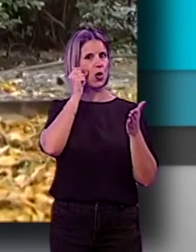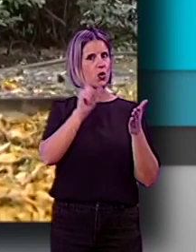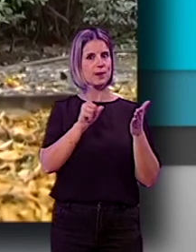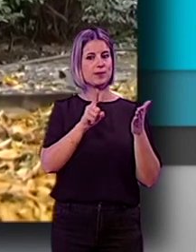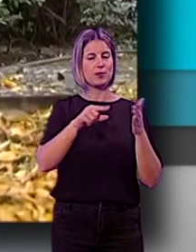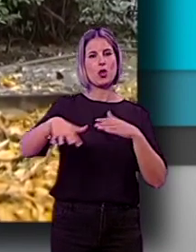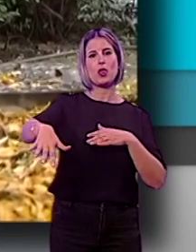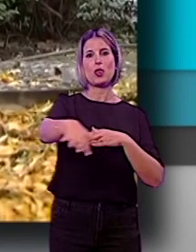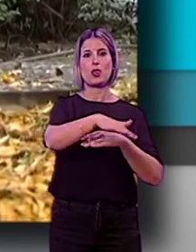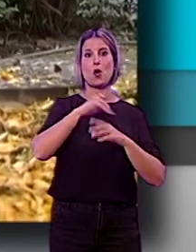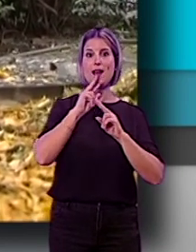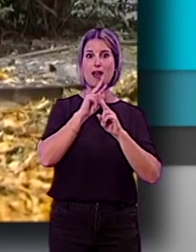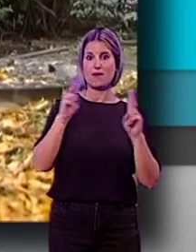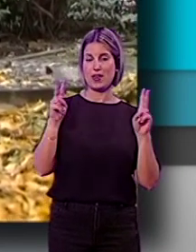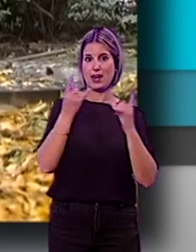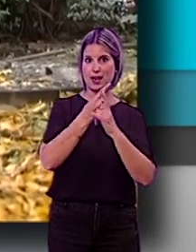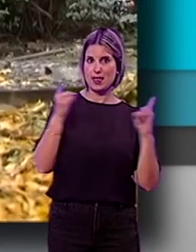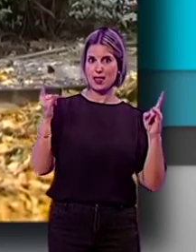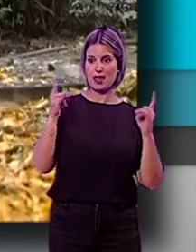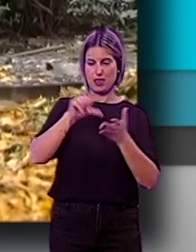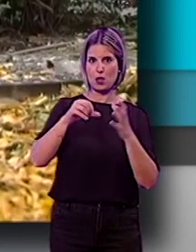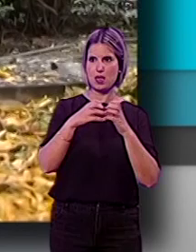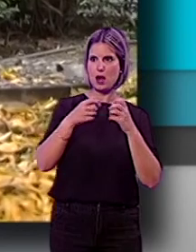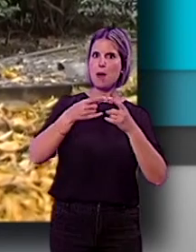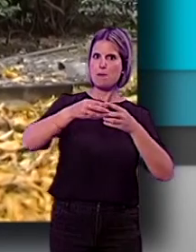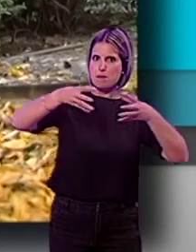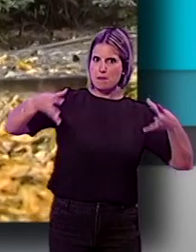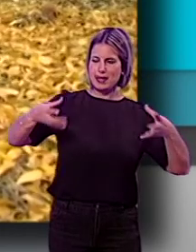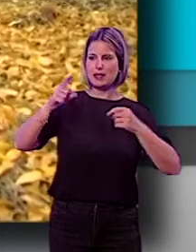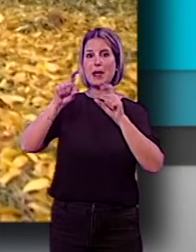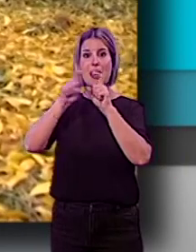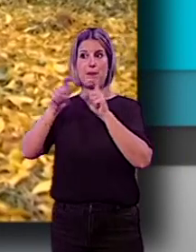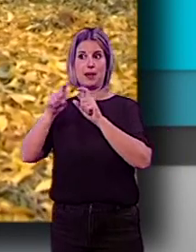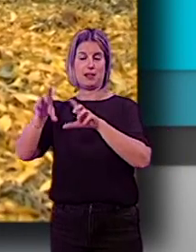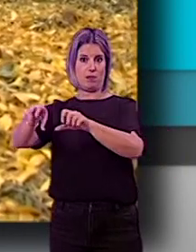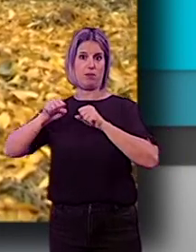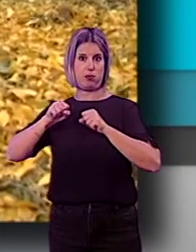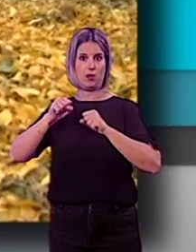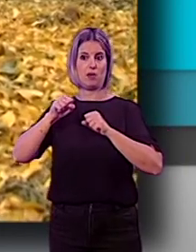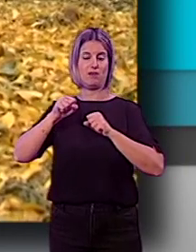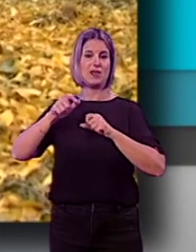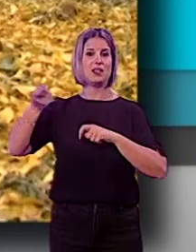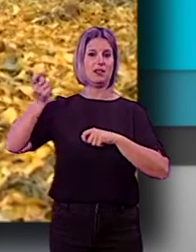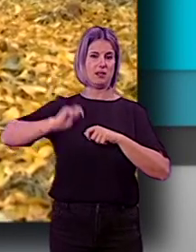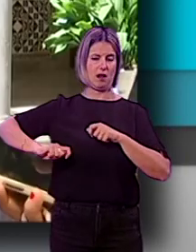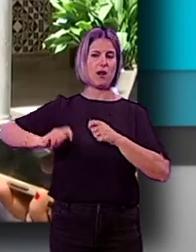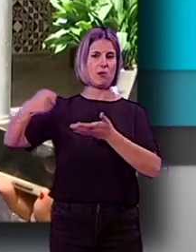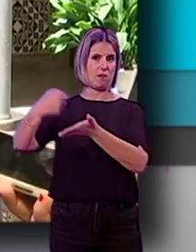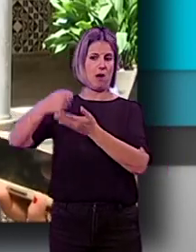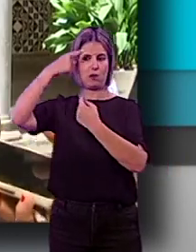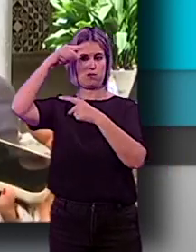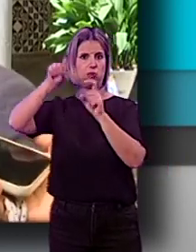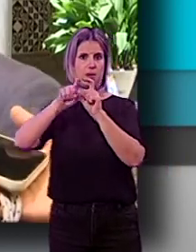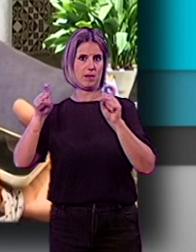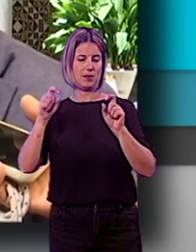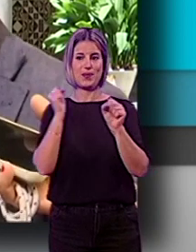superficie verde de la ciudad se ha incrementado notablemente ni que la empresa adjudicataria tendrá que asumir el aumento de la masa salarial. Los